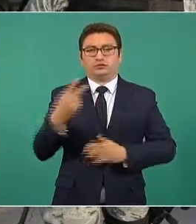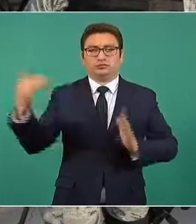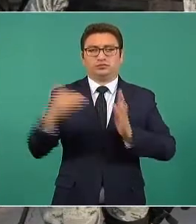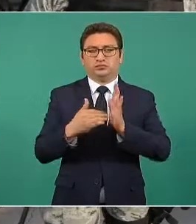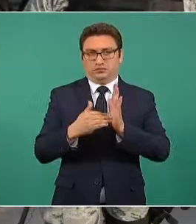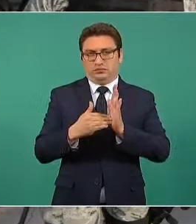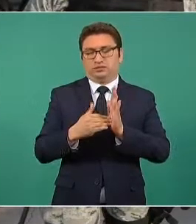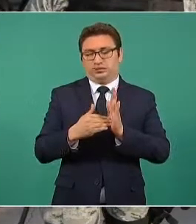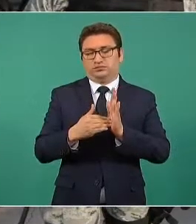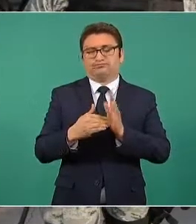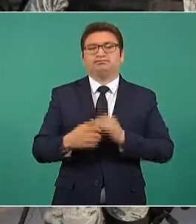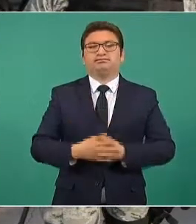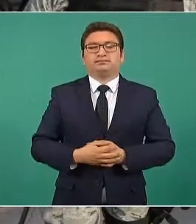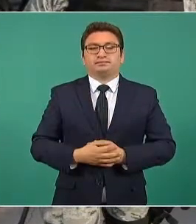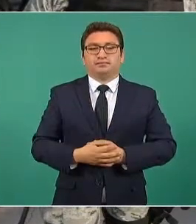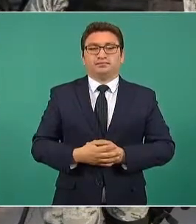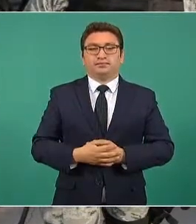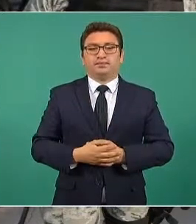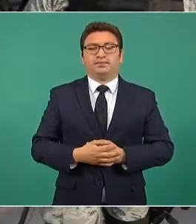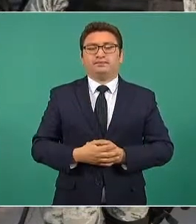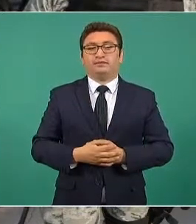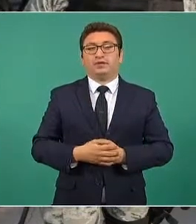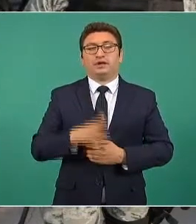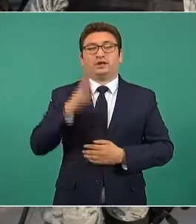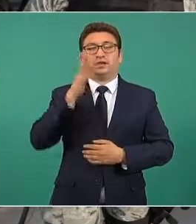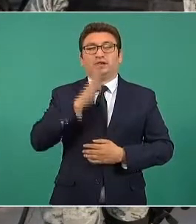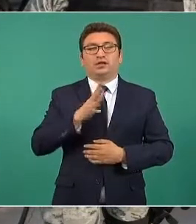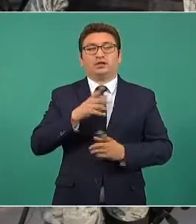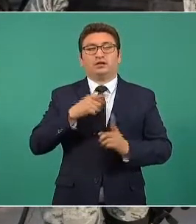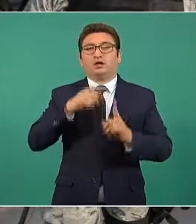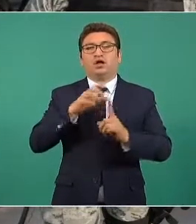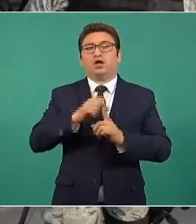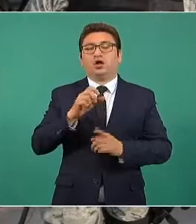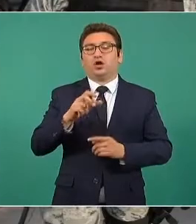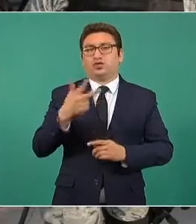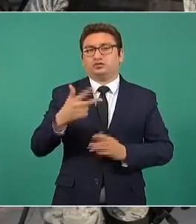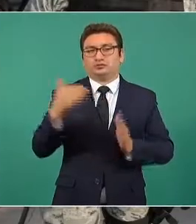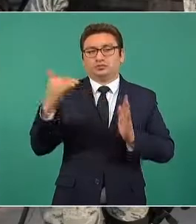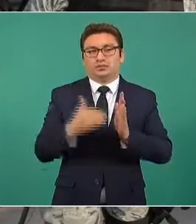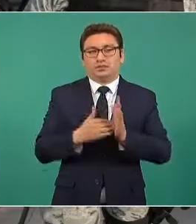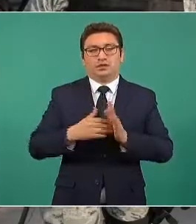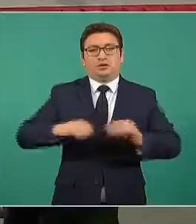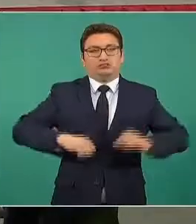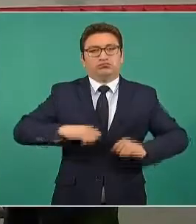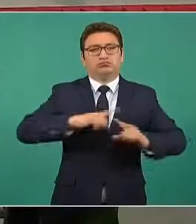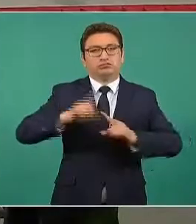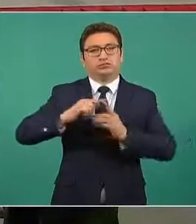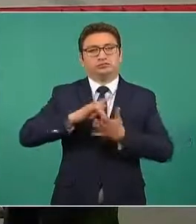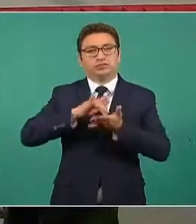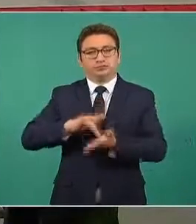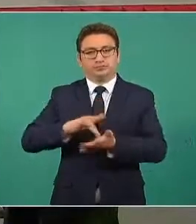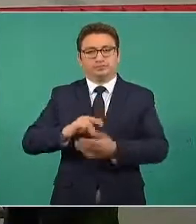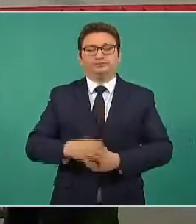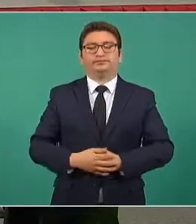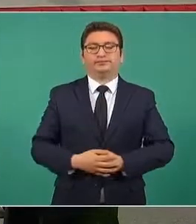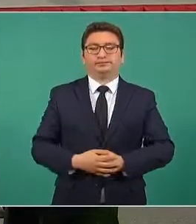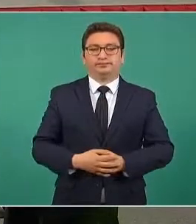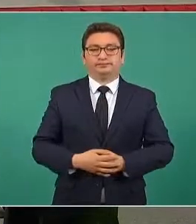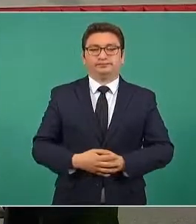elementos y casi 8 mil en actividades de apoyo. Adelante.